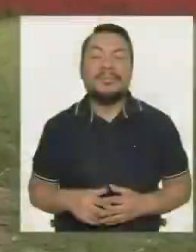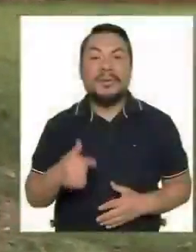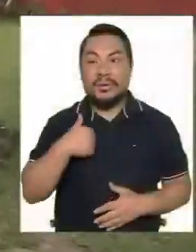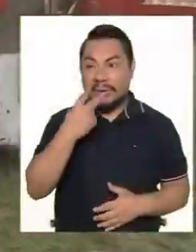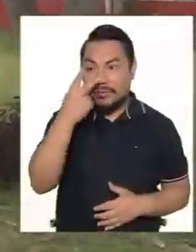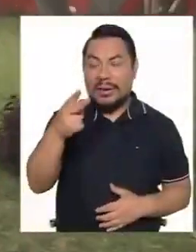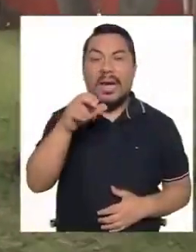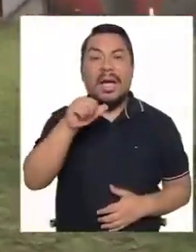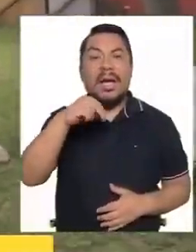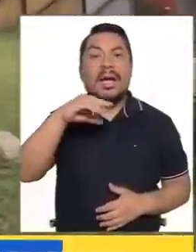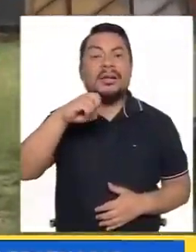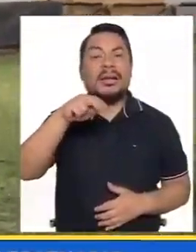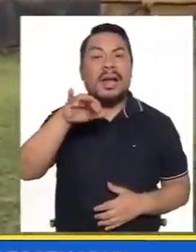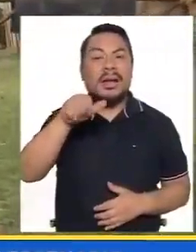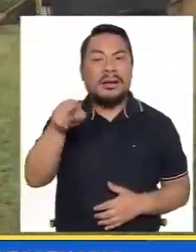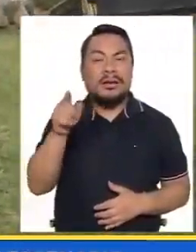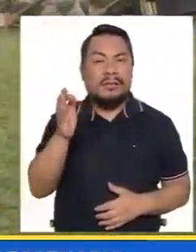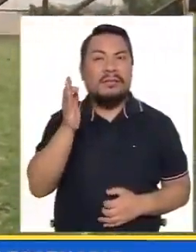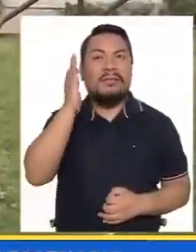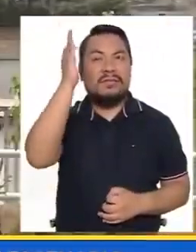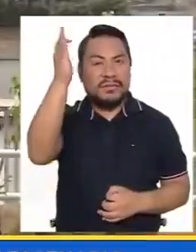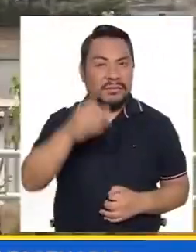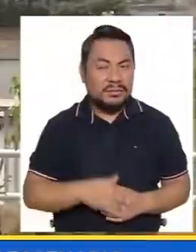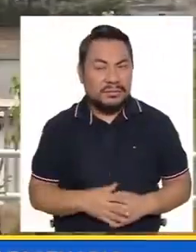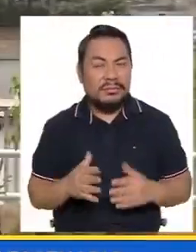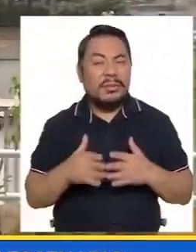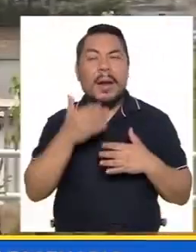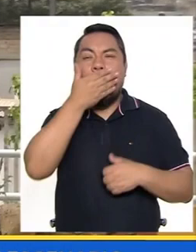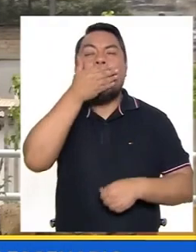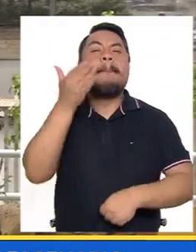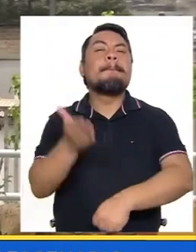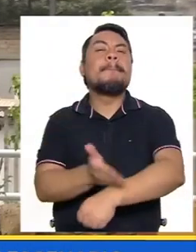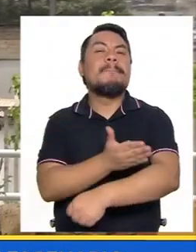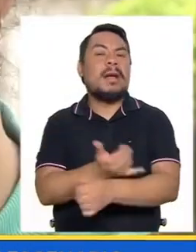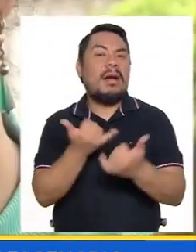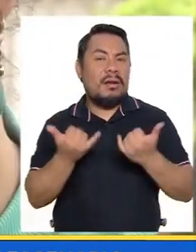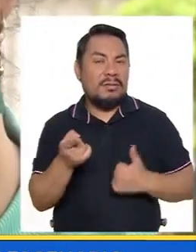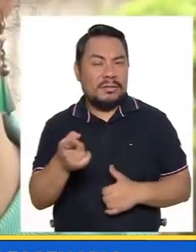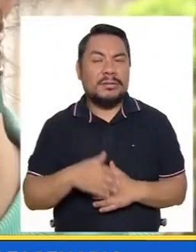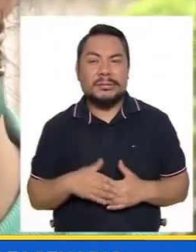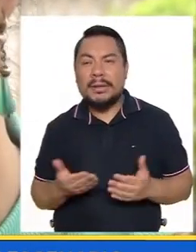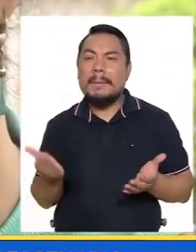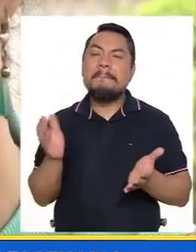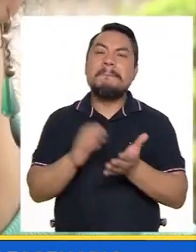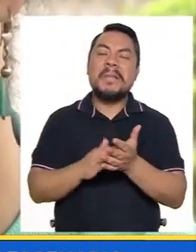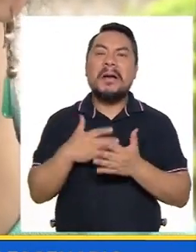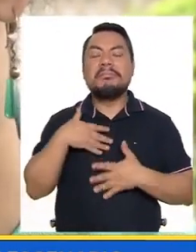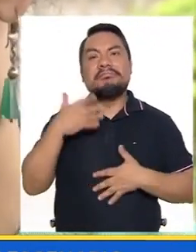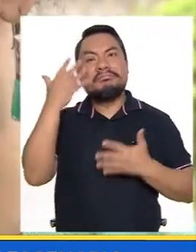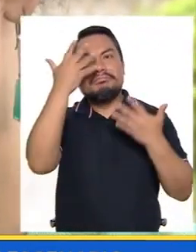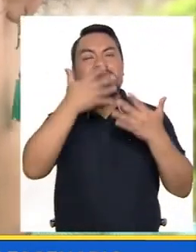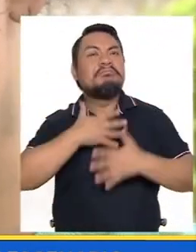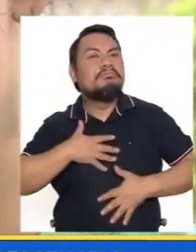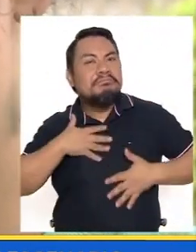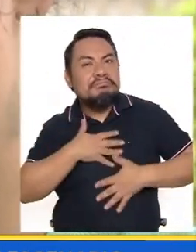Yo la veo a Ana Carla en un futuro mucho mejor que ahora. Más desenvolvimiento, aunque ella